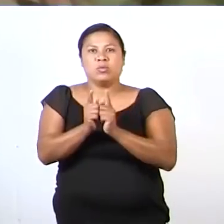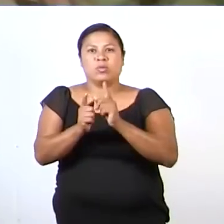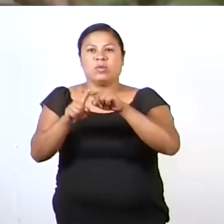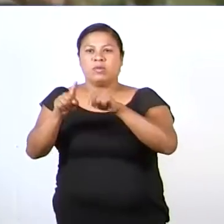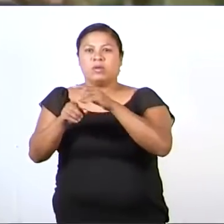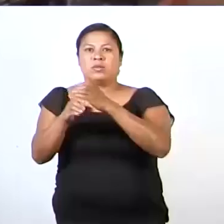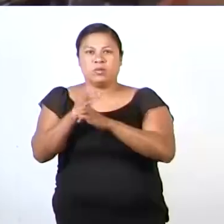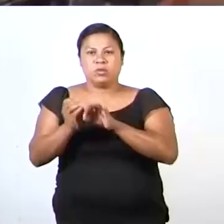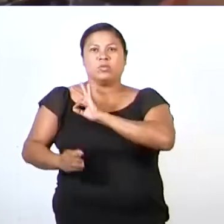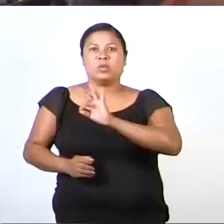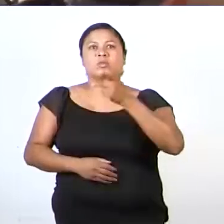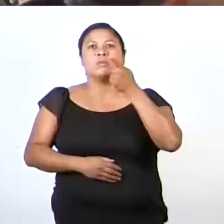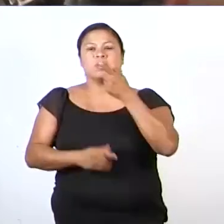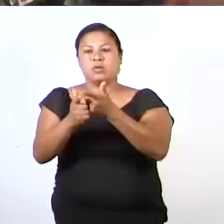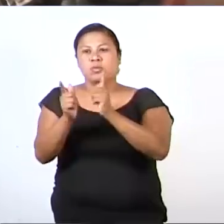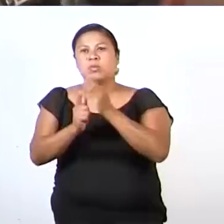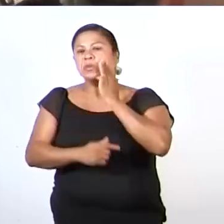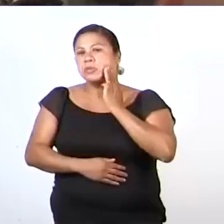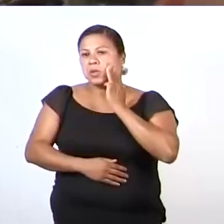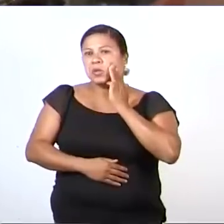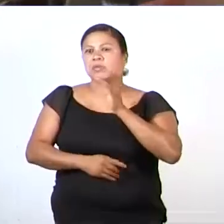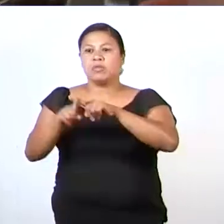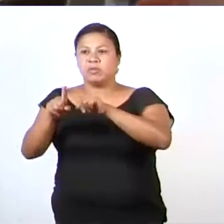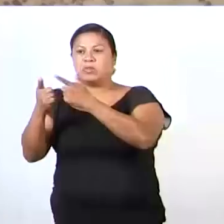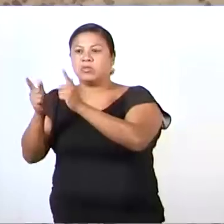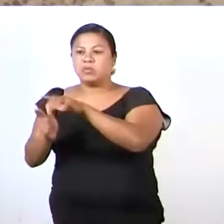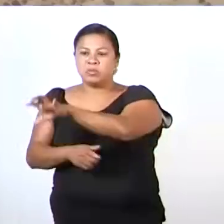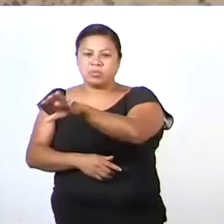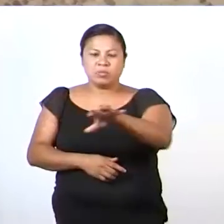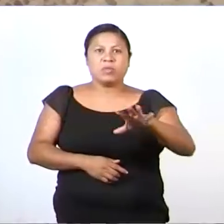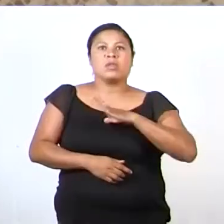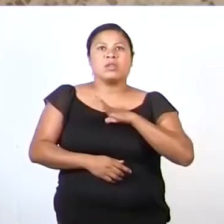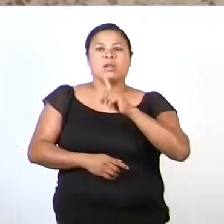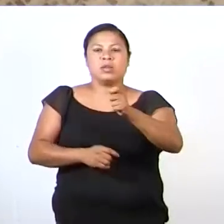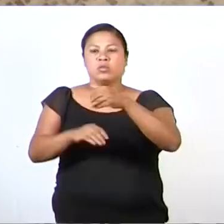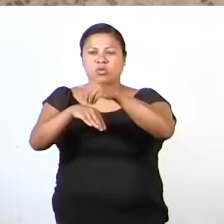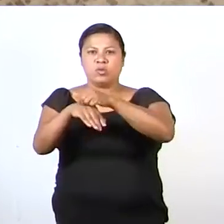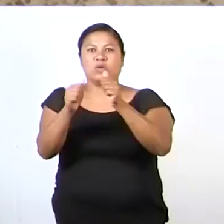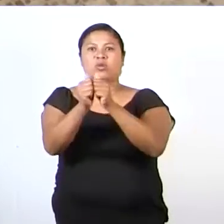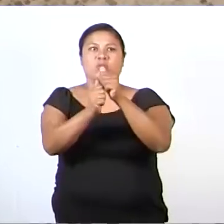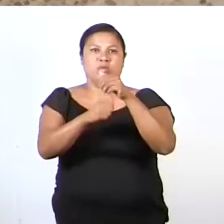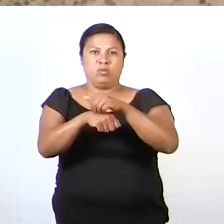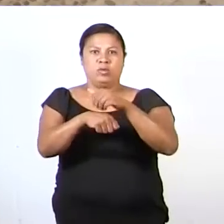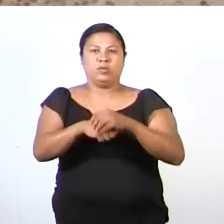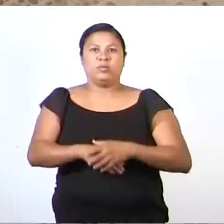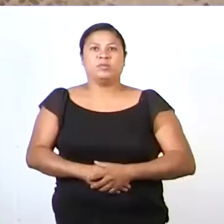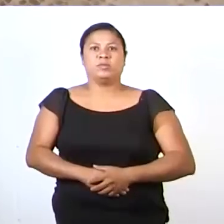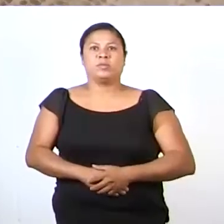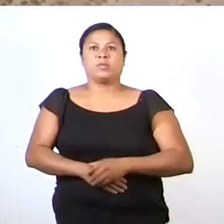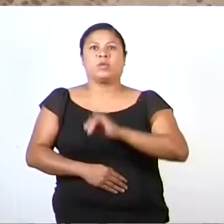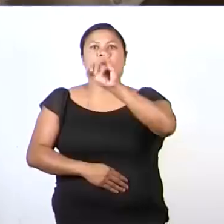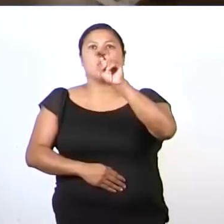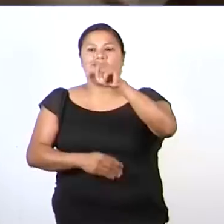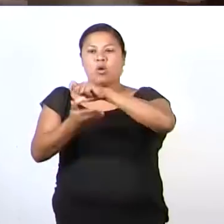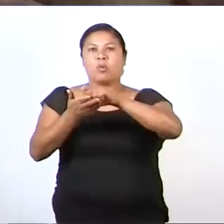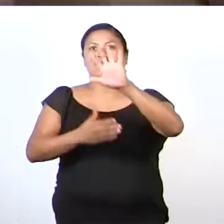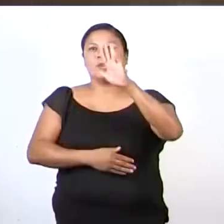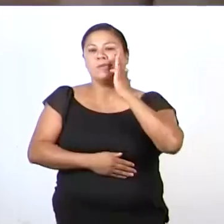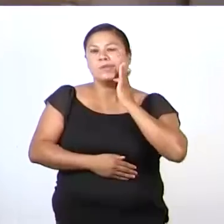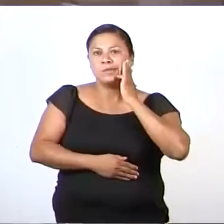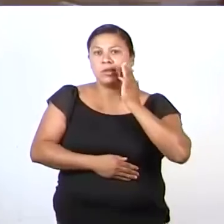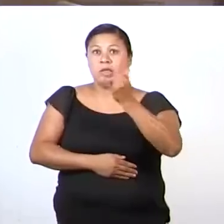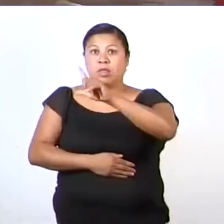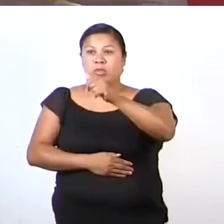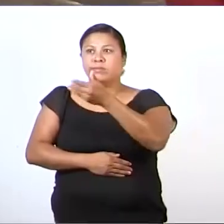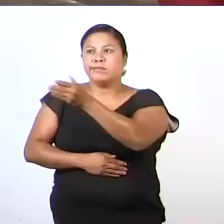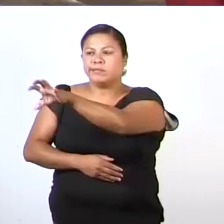cardinalidad. Una colección es un conjunto de objetos. Podemos hablar de un conjunto de manzanas. Los objetos de un conjunto tienen una